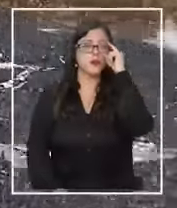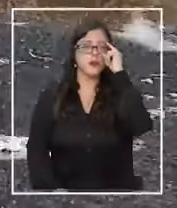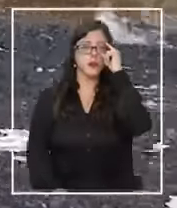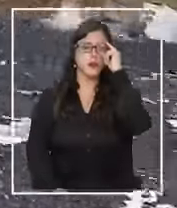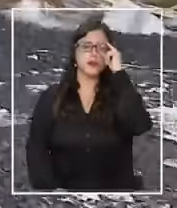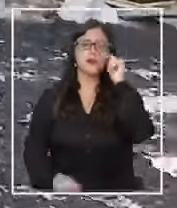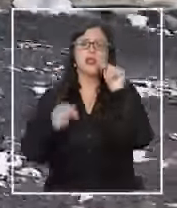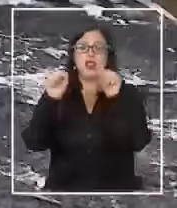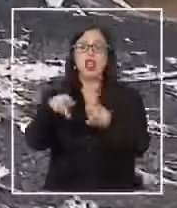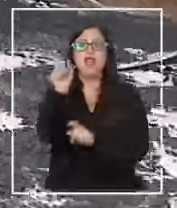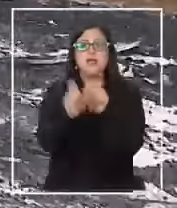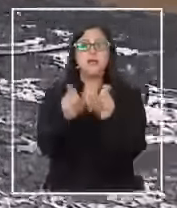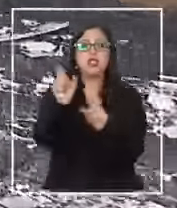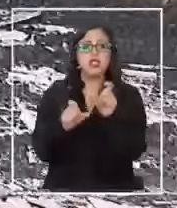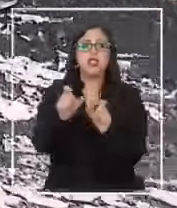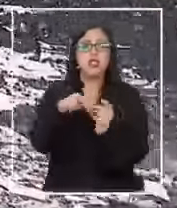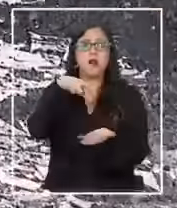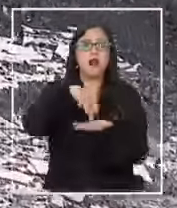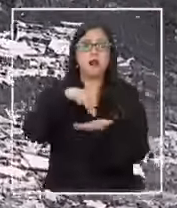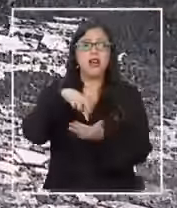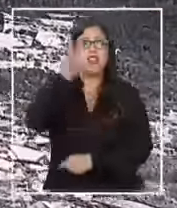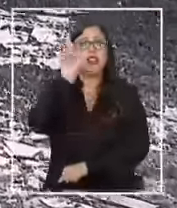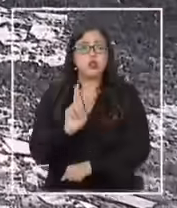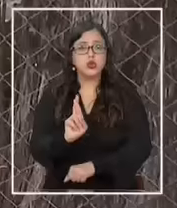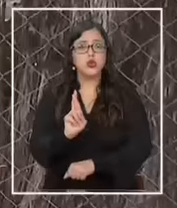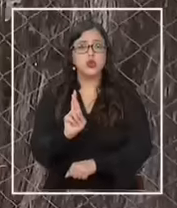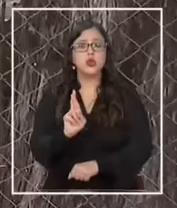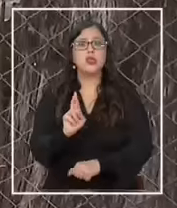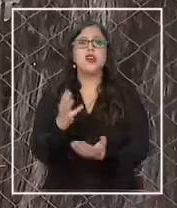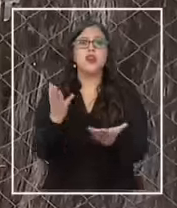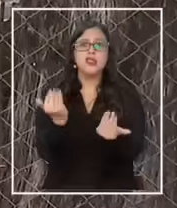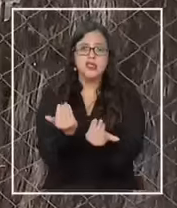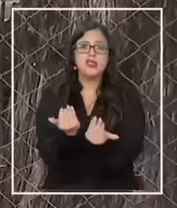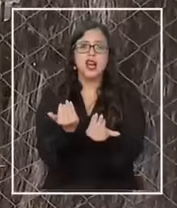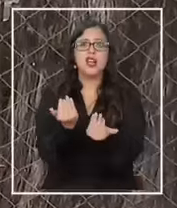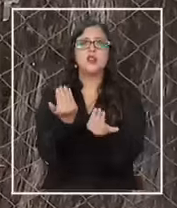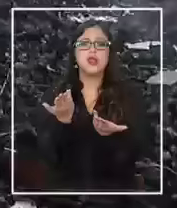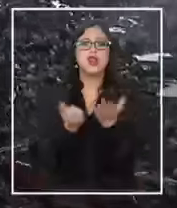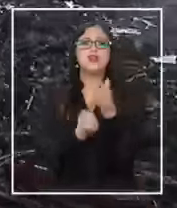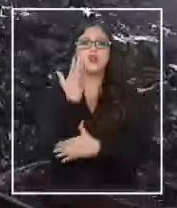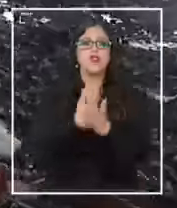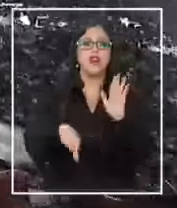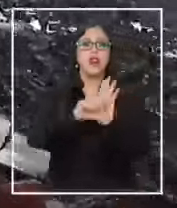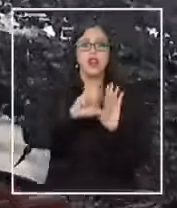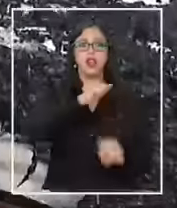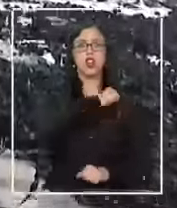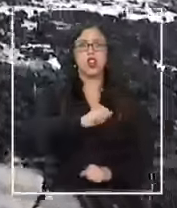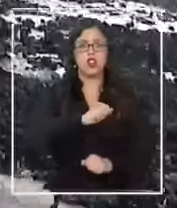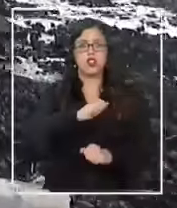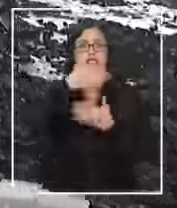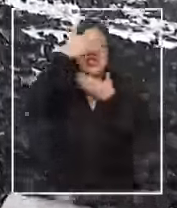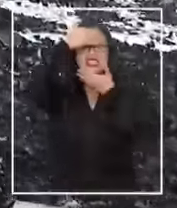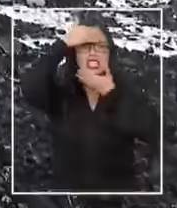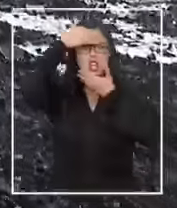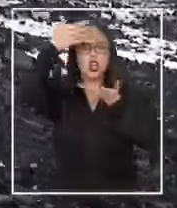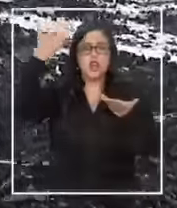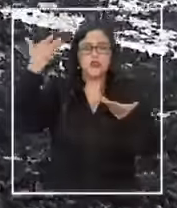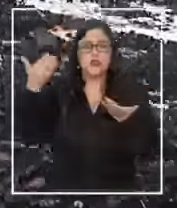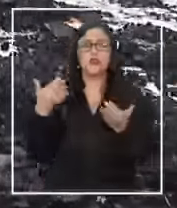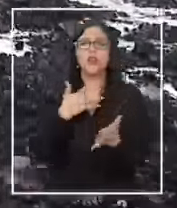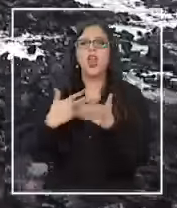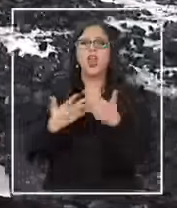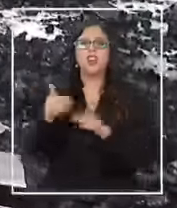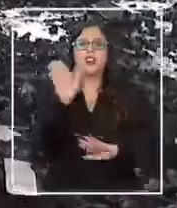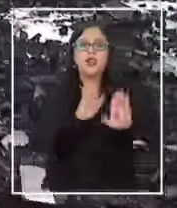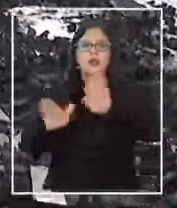De ahí que parlamentarios de la macro zona sur insistan en la necesidad de una nueva ley antiterrorista. ¿Dónde está